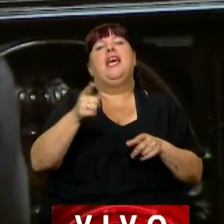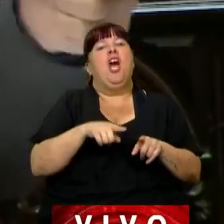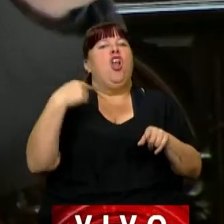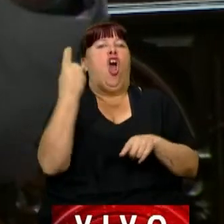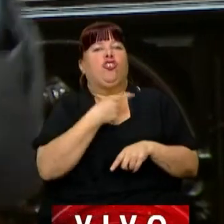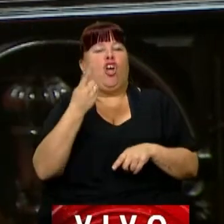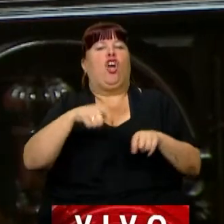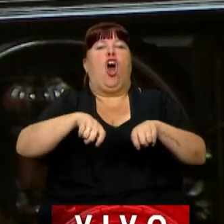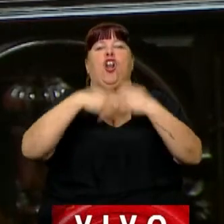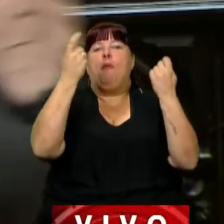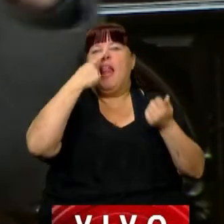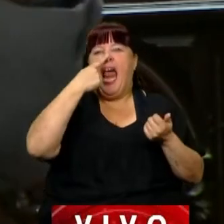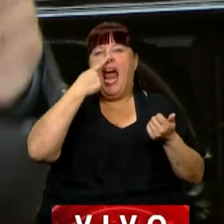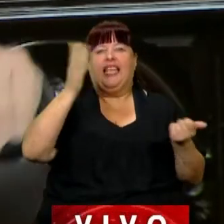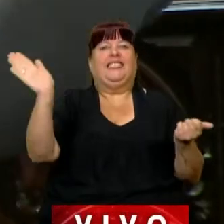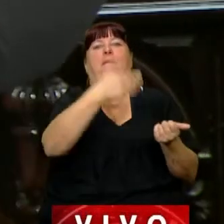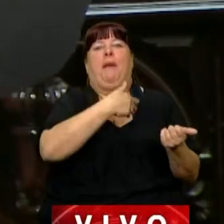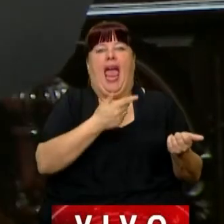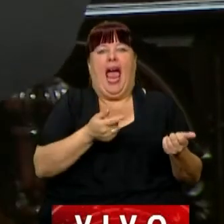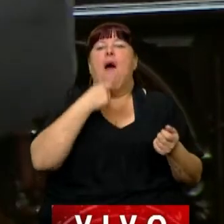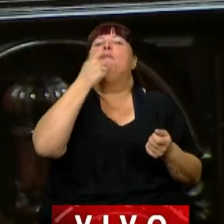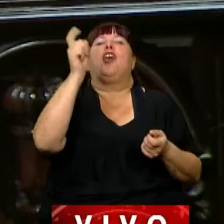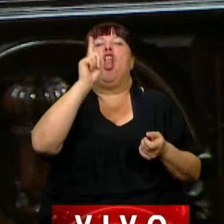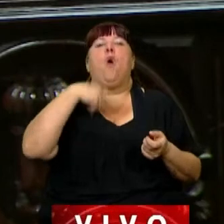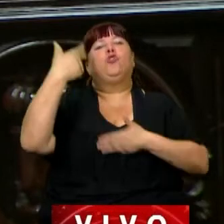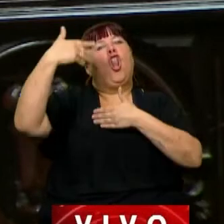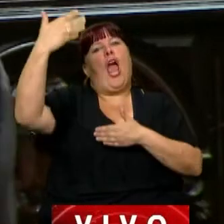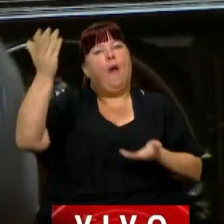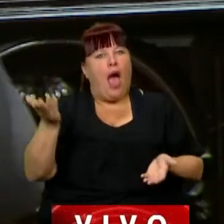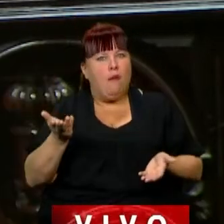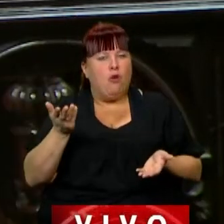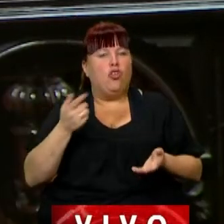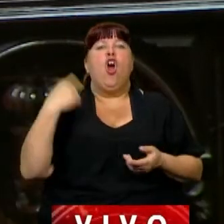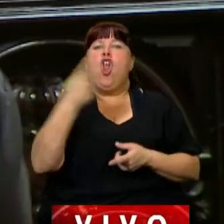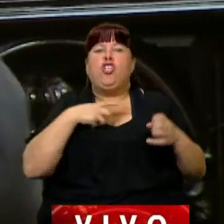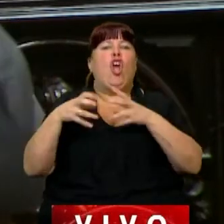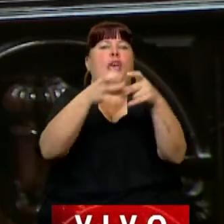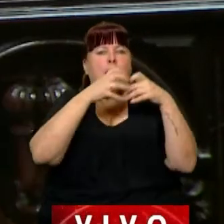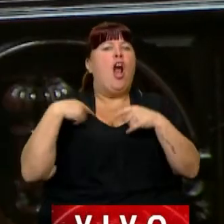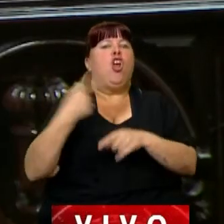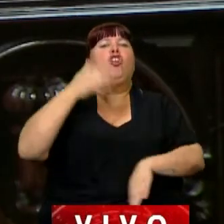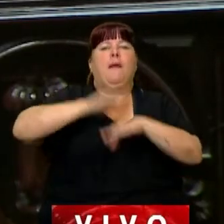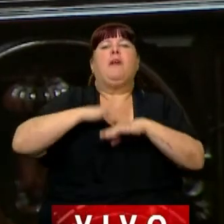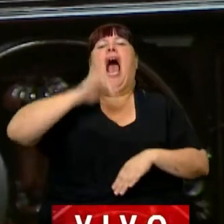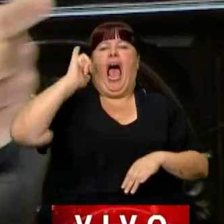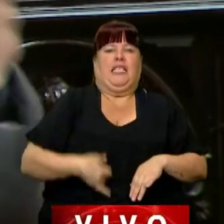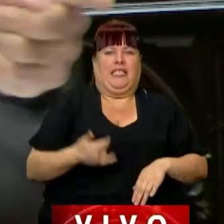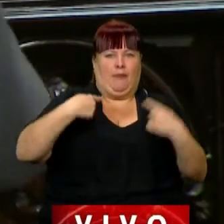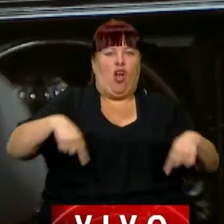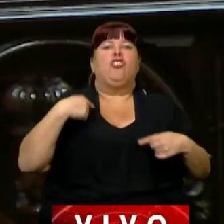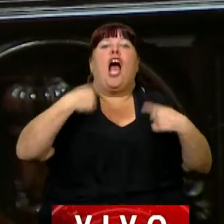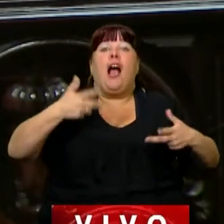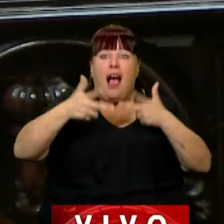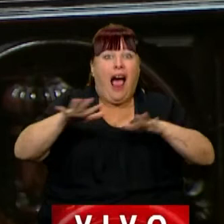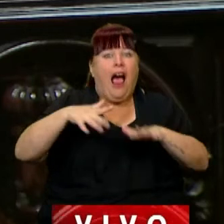que nos van a romper la nariz de un sopapo porque no les gusta lo que decimos. Nosotros debatimos, nosotros nos hacemos cargo de cada